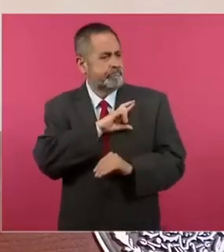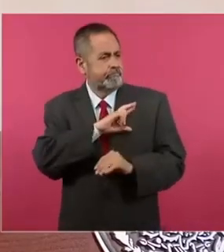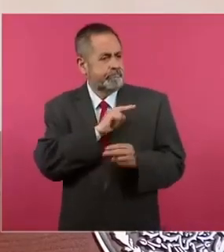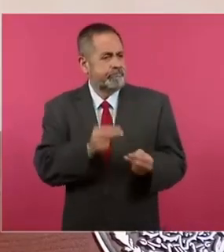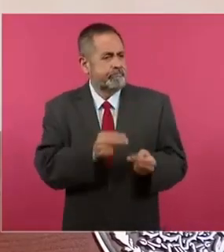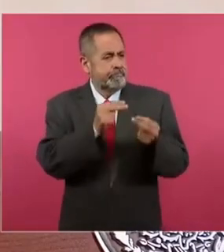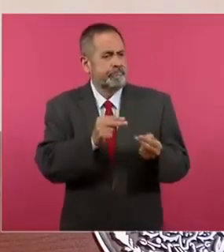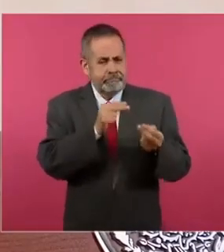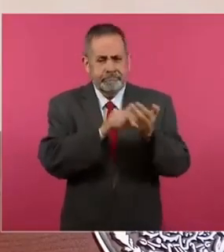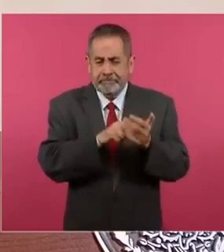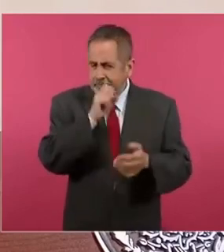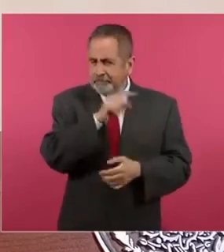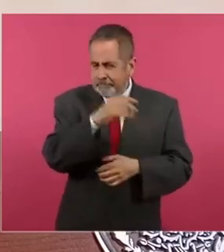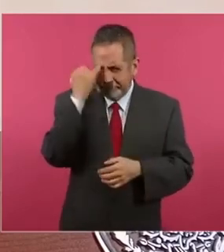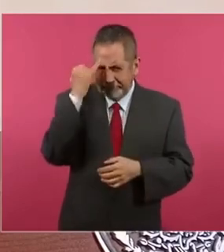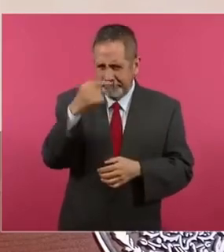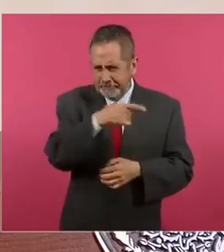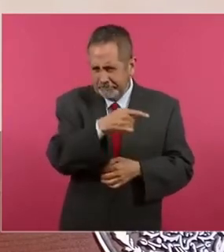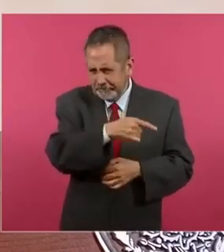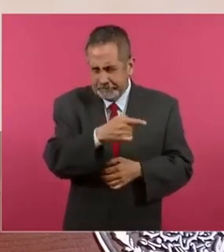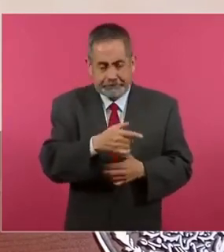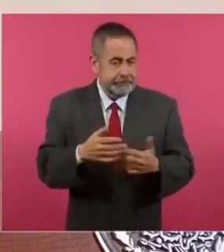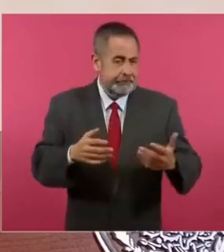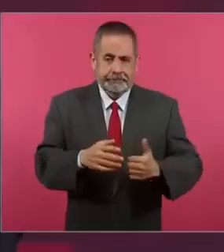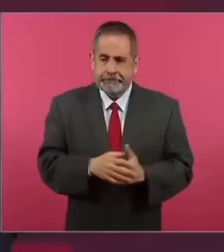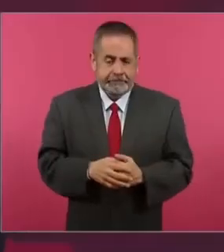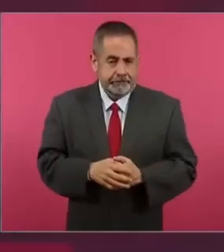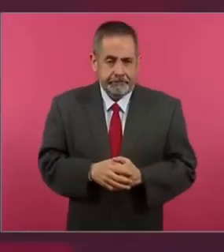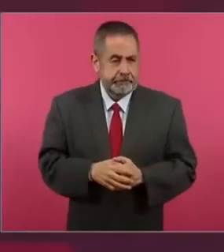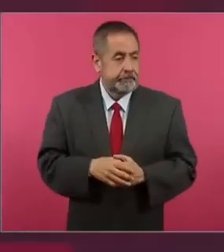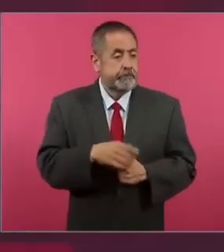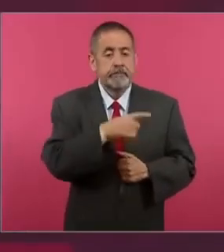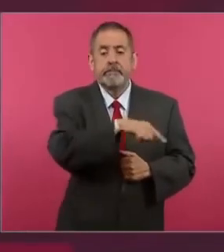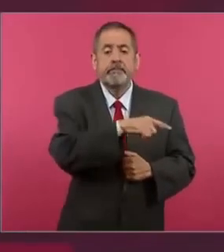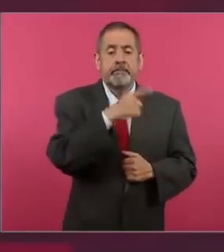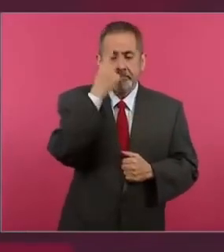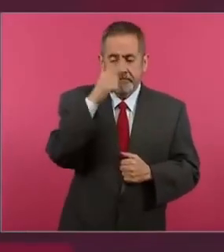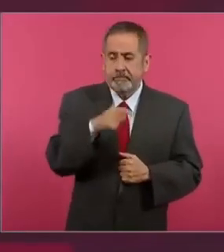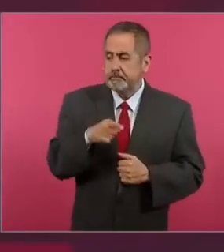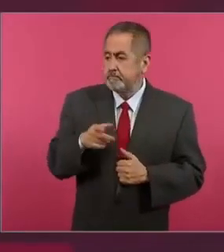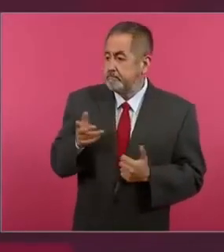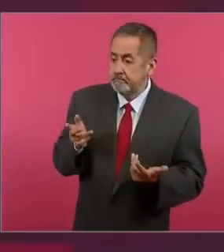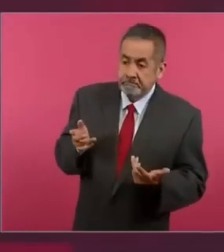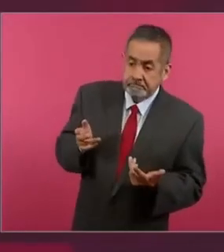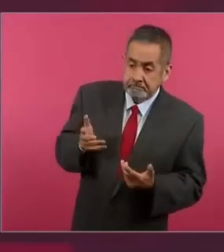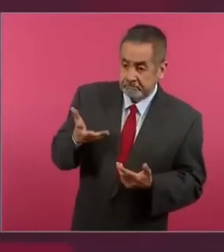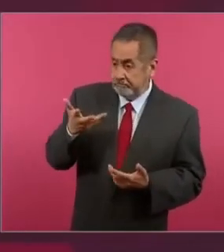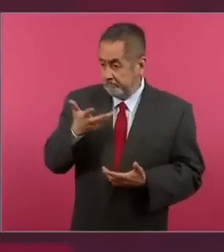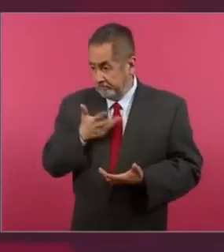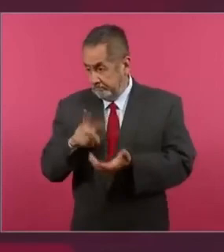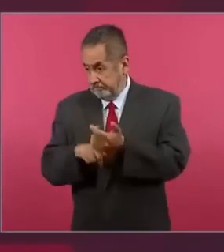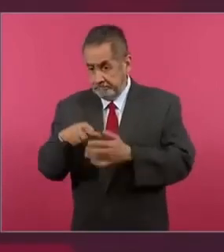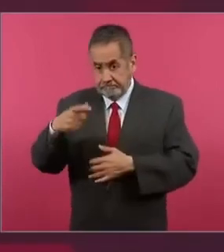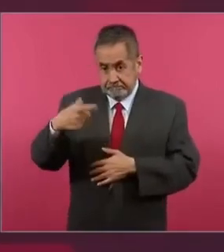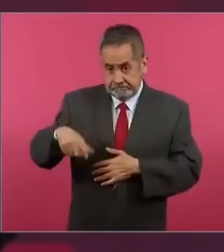con el propósito de que estudiaran los que